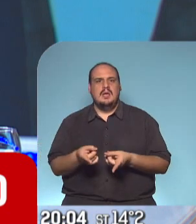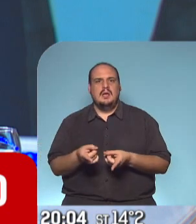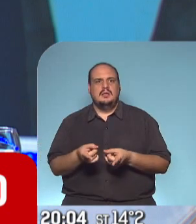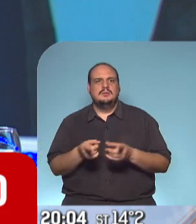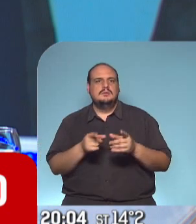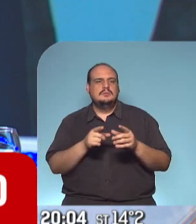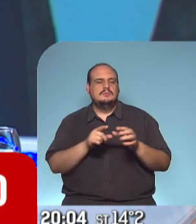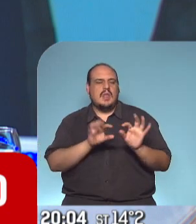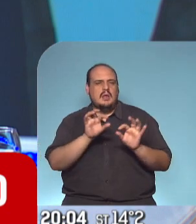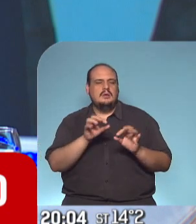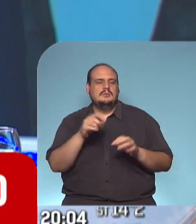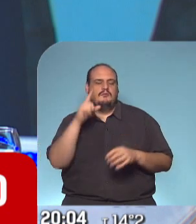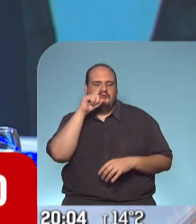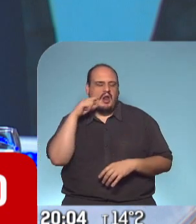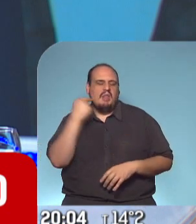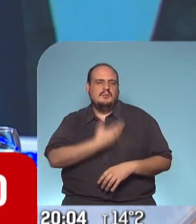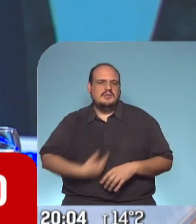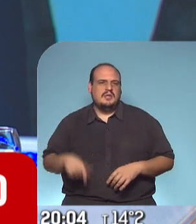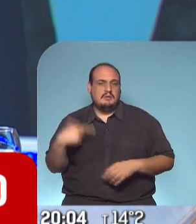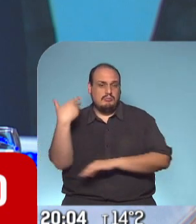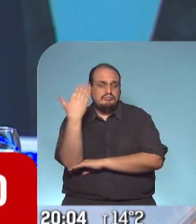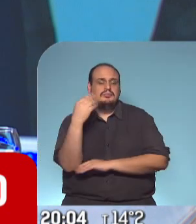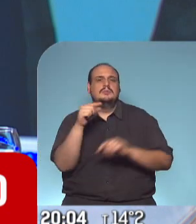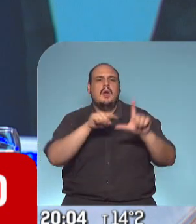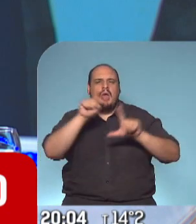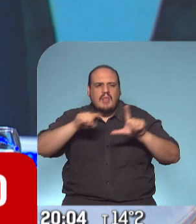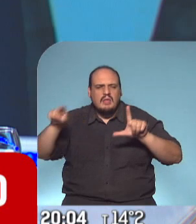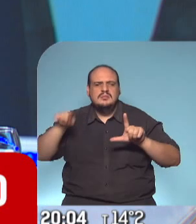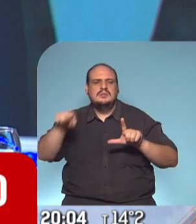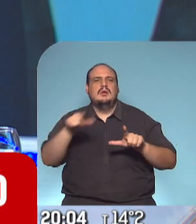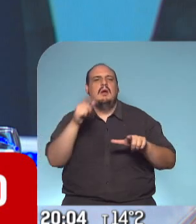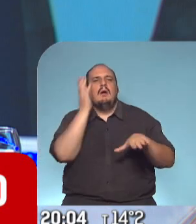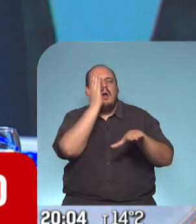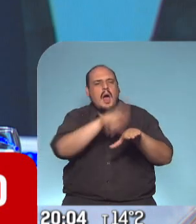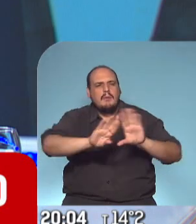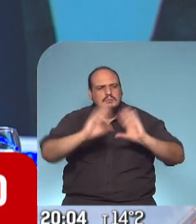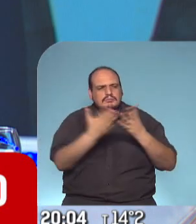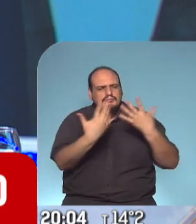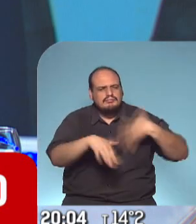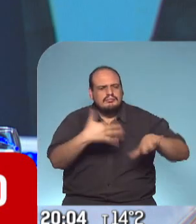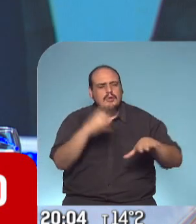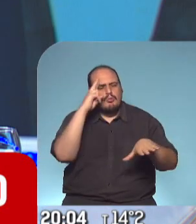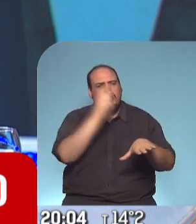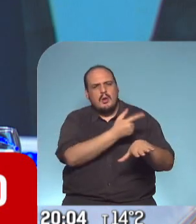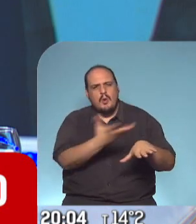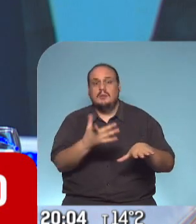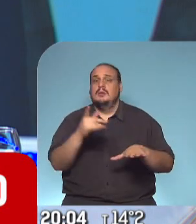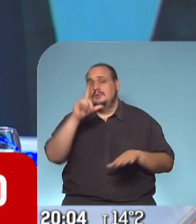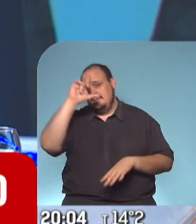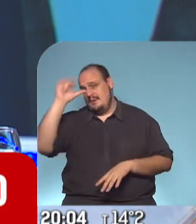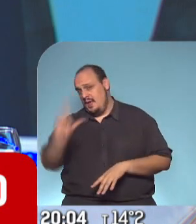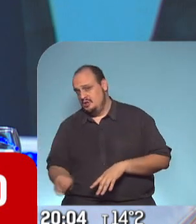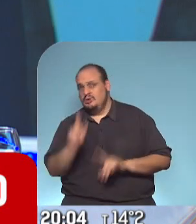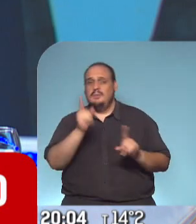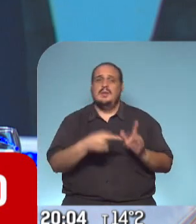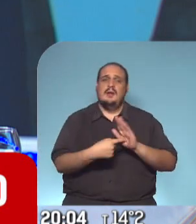la estadística hoy, Alberto Fernández, el presidente de la Nación, el crecimiento en la ocupación de camas de terapia intensiva en la Nación y en el AMBA. En la semana